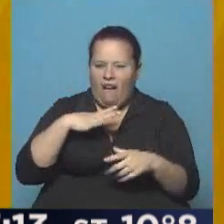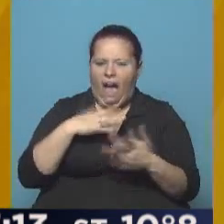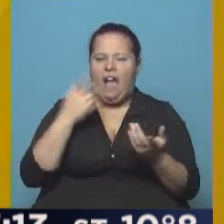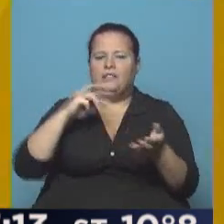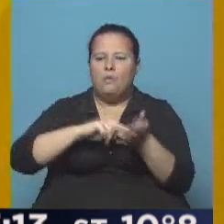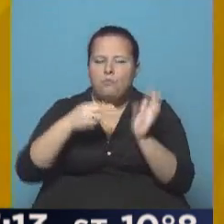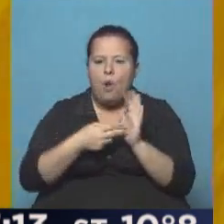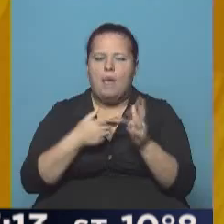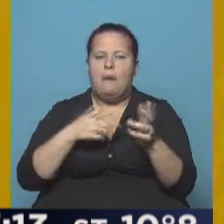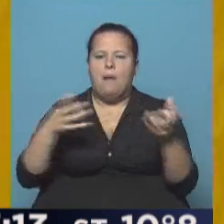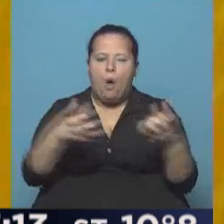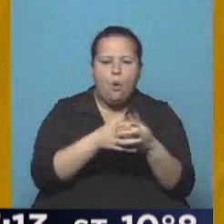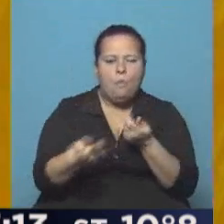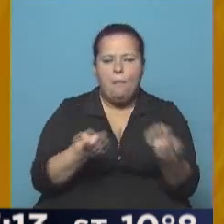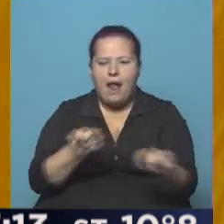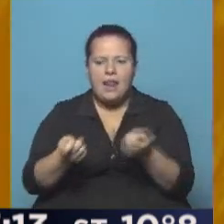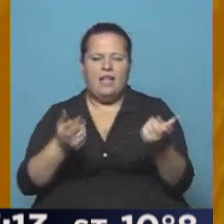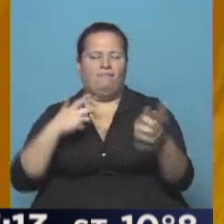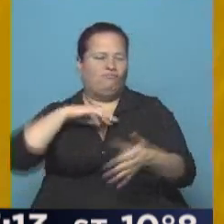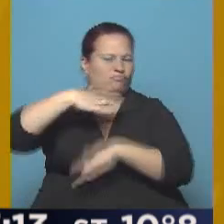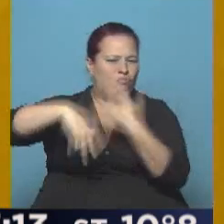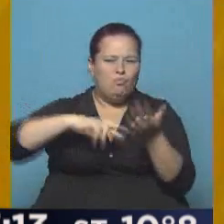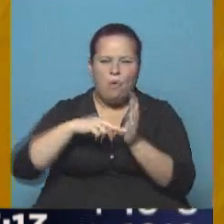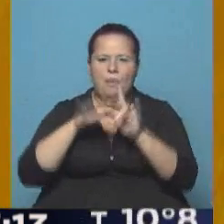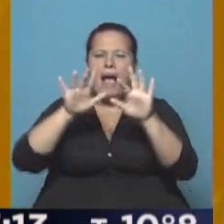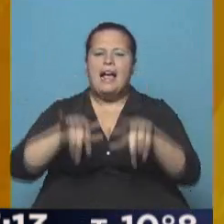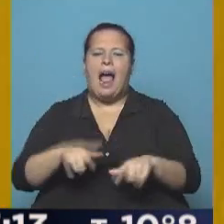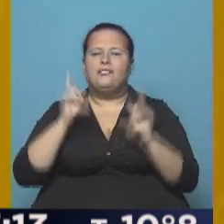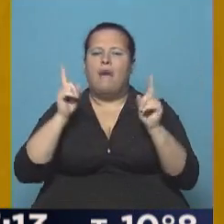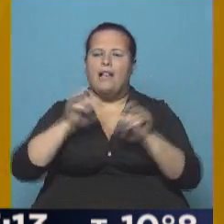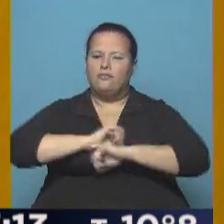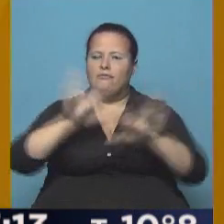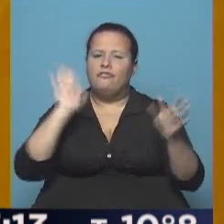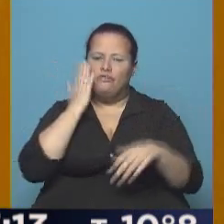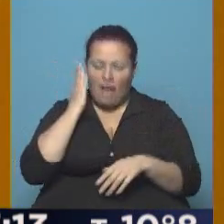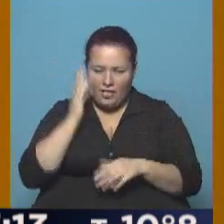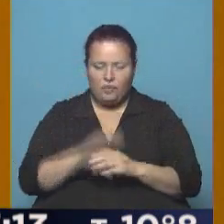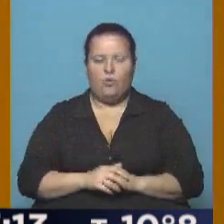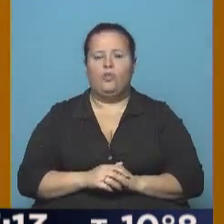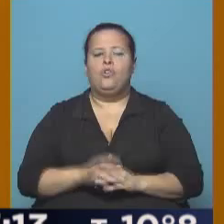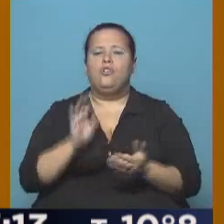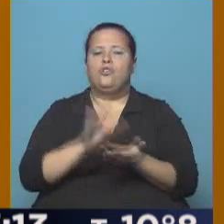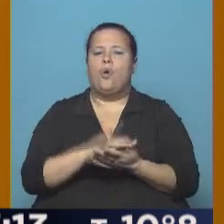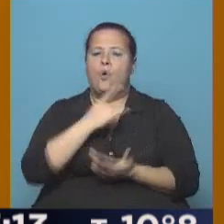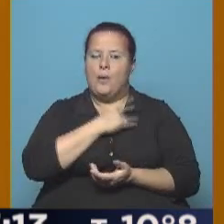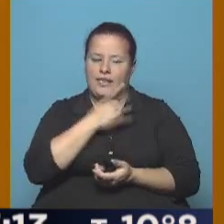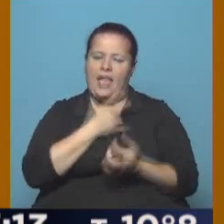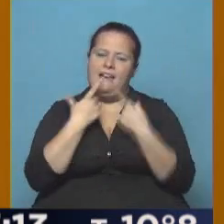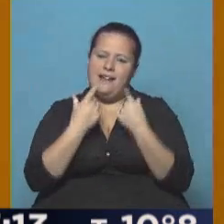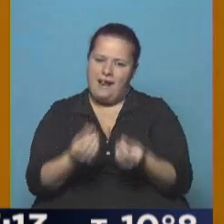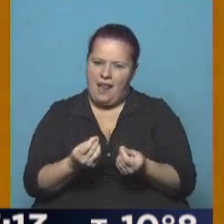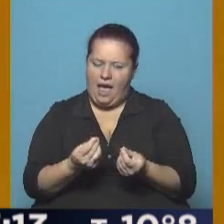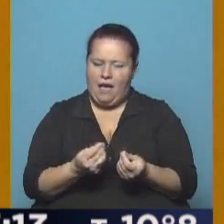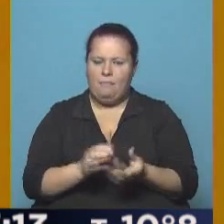con dificultad para manejar grupos, en medio de toda una polémica, una carta que publicó un docente en Facebook de universidad, quejándose